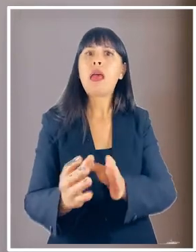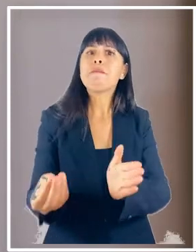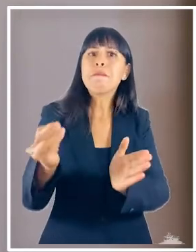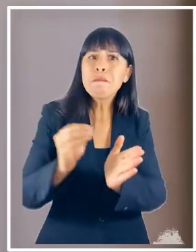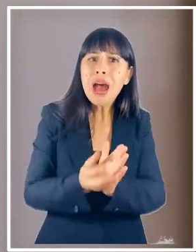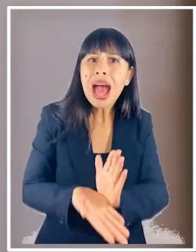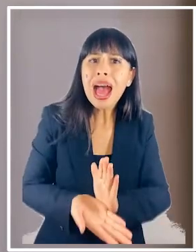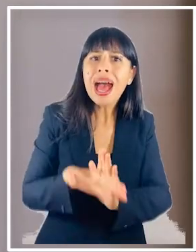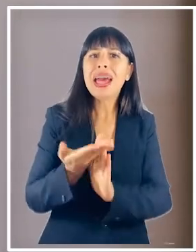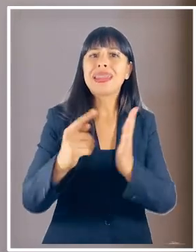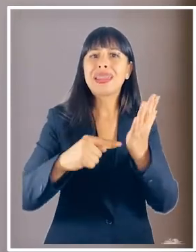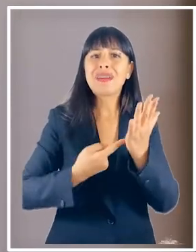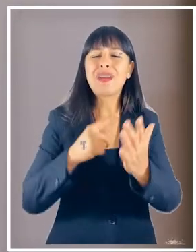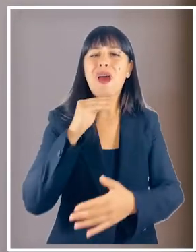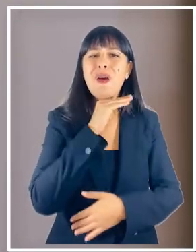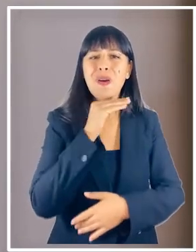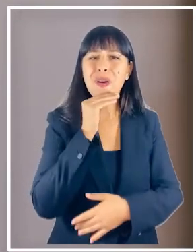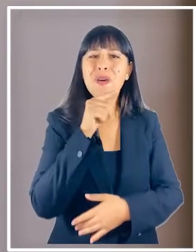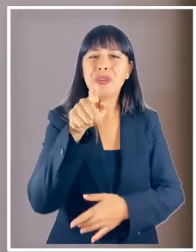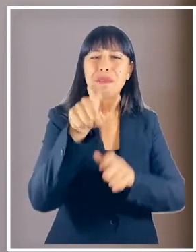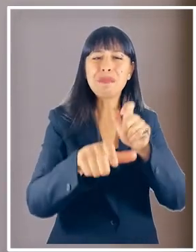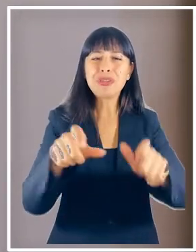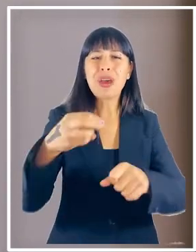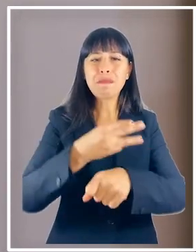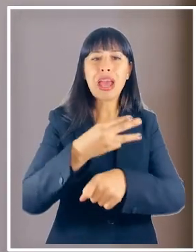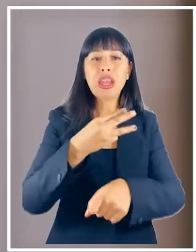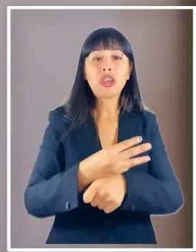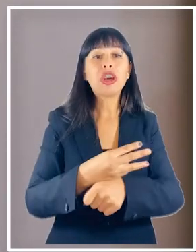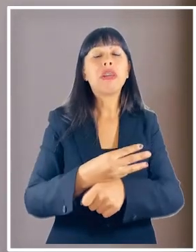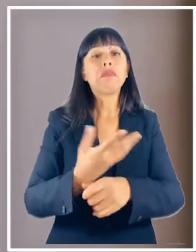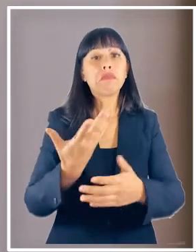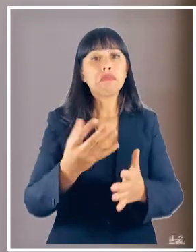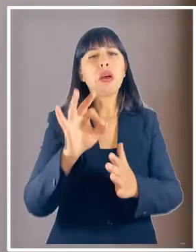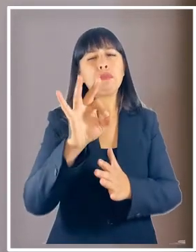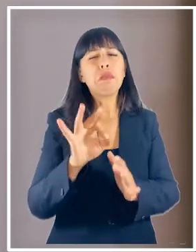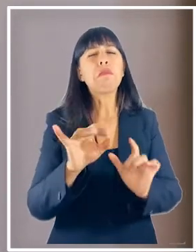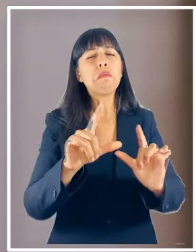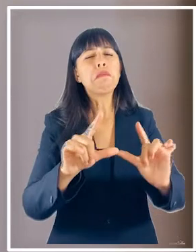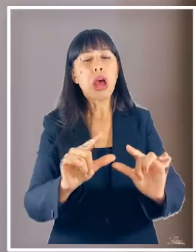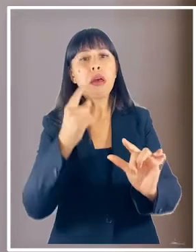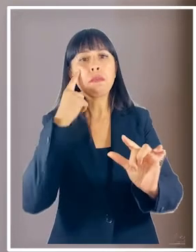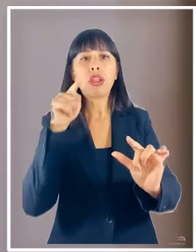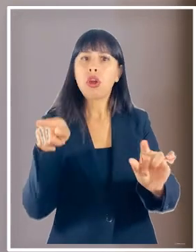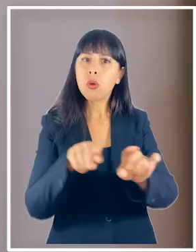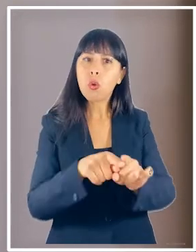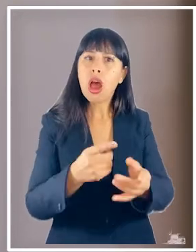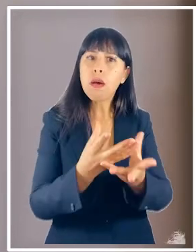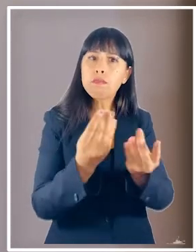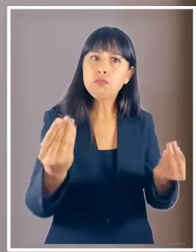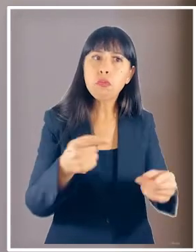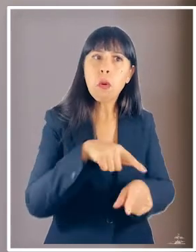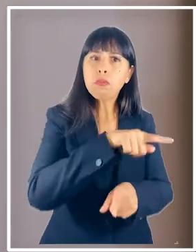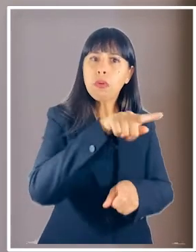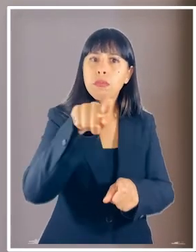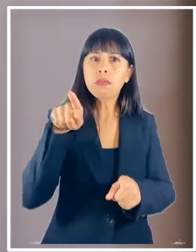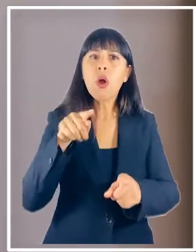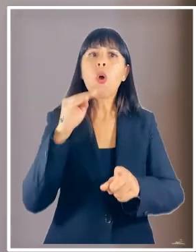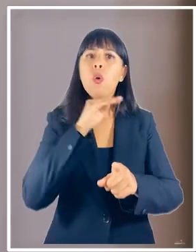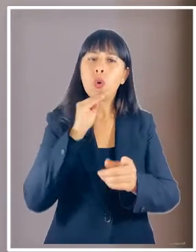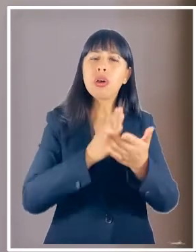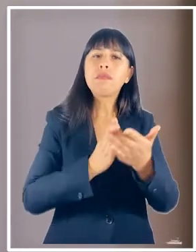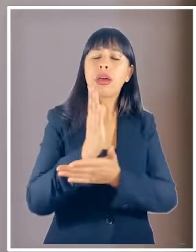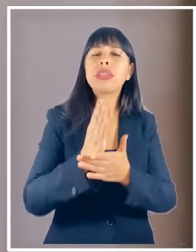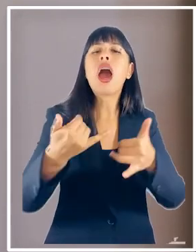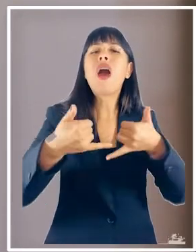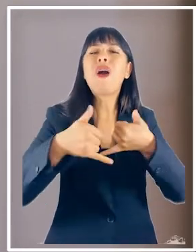aumentó el uso de la tecnología de las personas mayores si bien fue en una proporción menor muchos de ellos comenzaron a utilizar